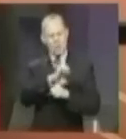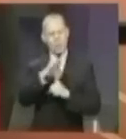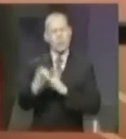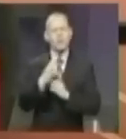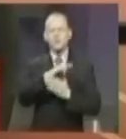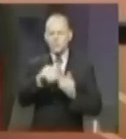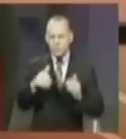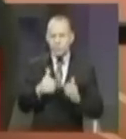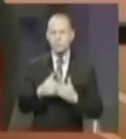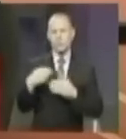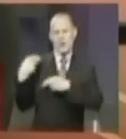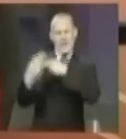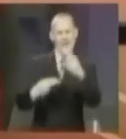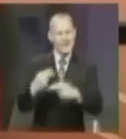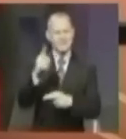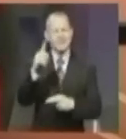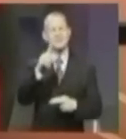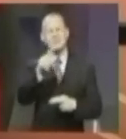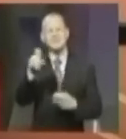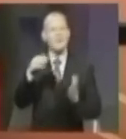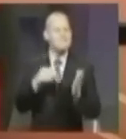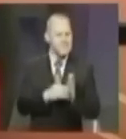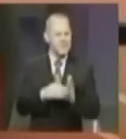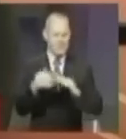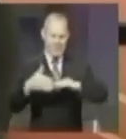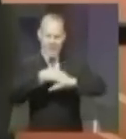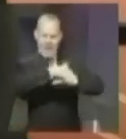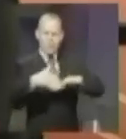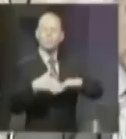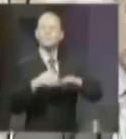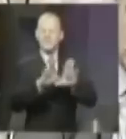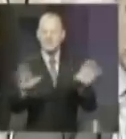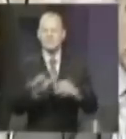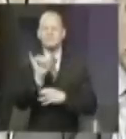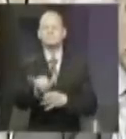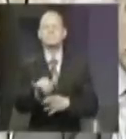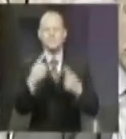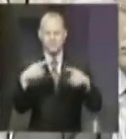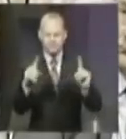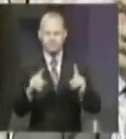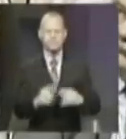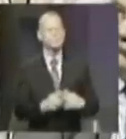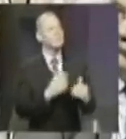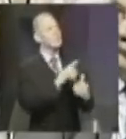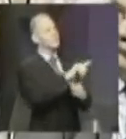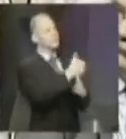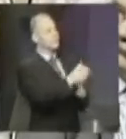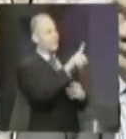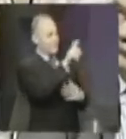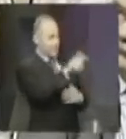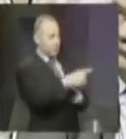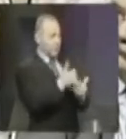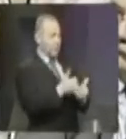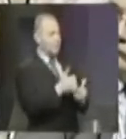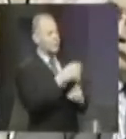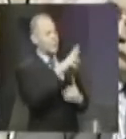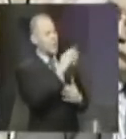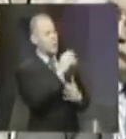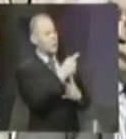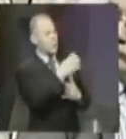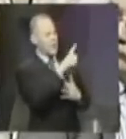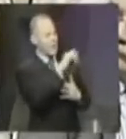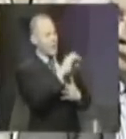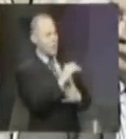100.000, que la mayoría van para las costas, se van a poner en vigor. La siguiente pregunta está dirigida a Rogelio